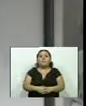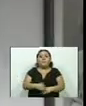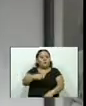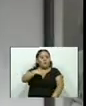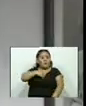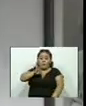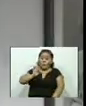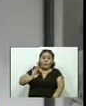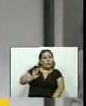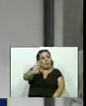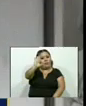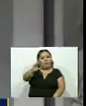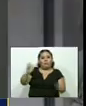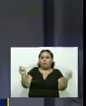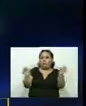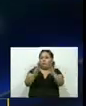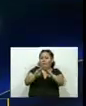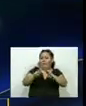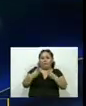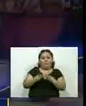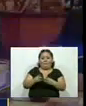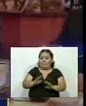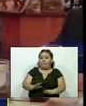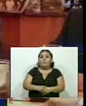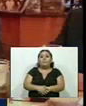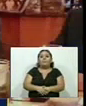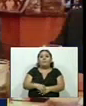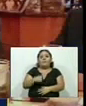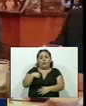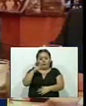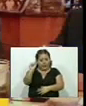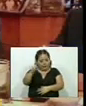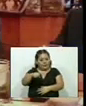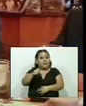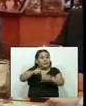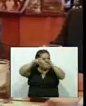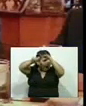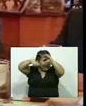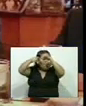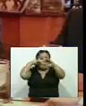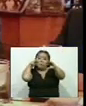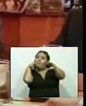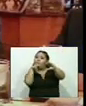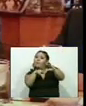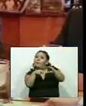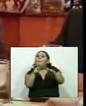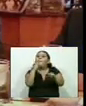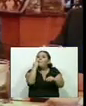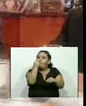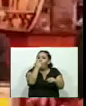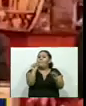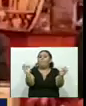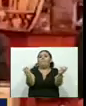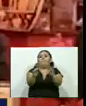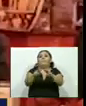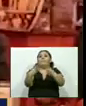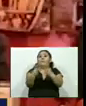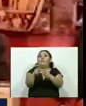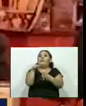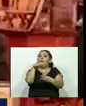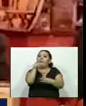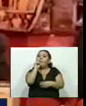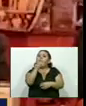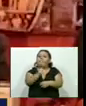jamás me he reunido con criminales. Hay un video, sí, de Norman Quijano, reunido con pandillas. Es la